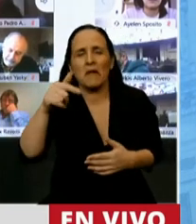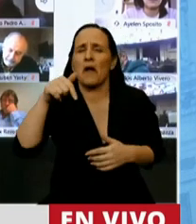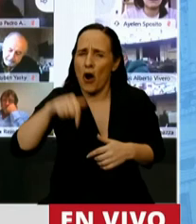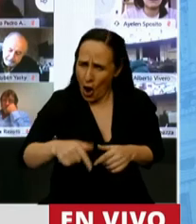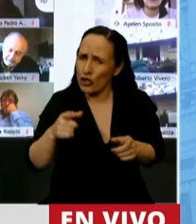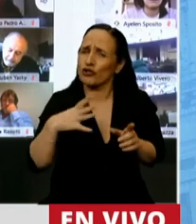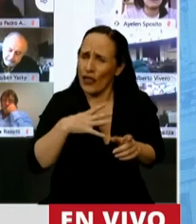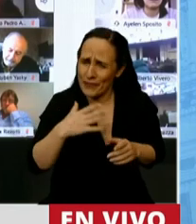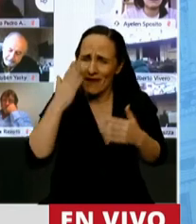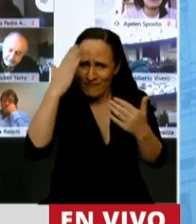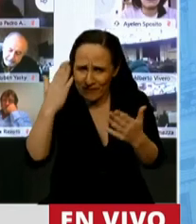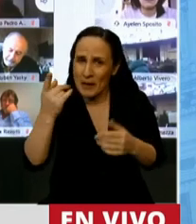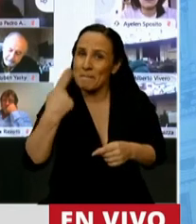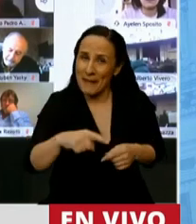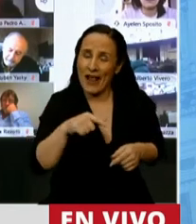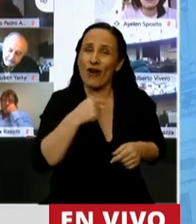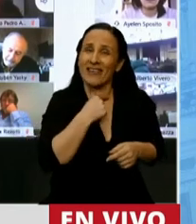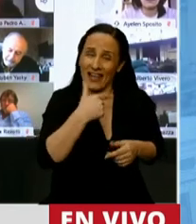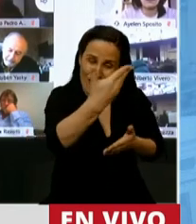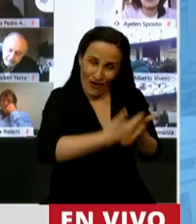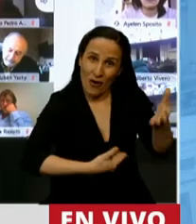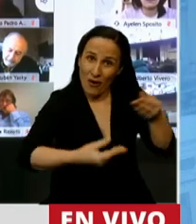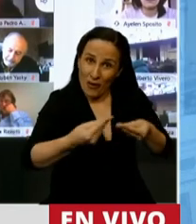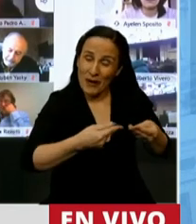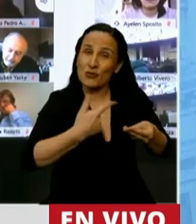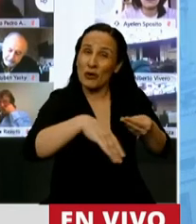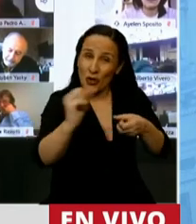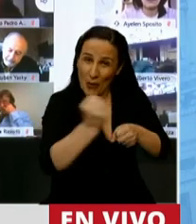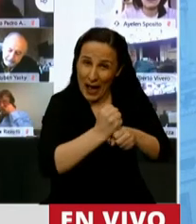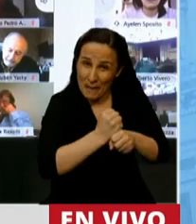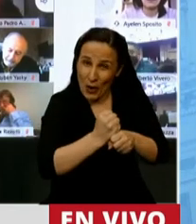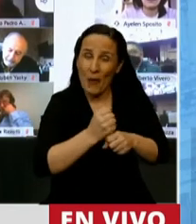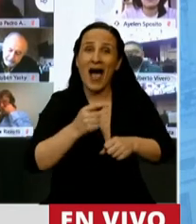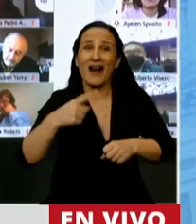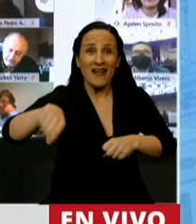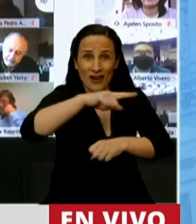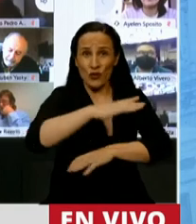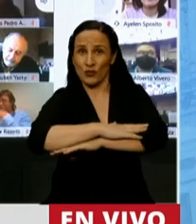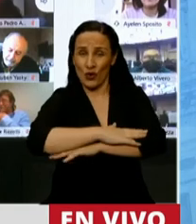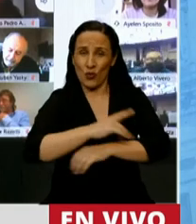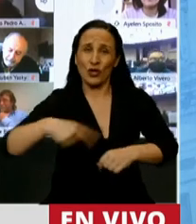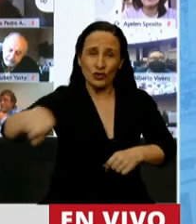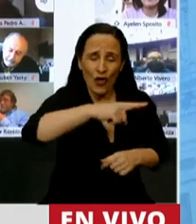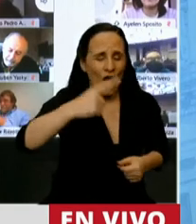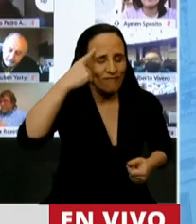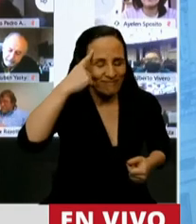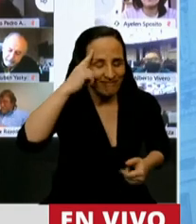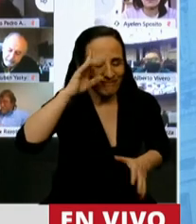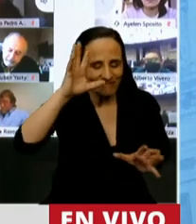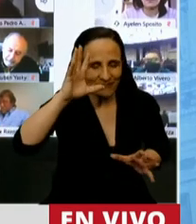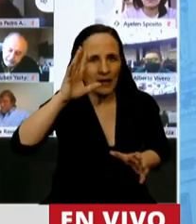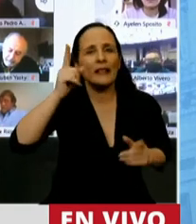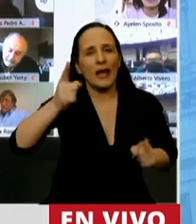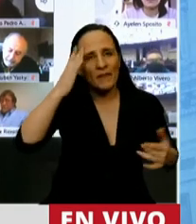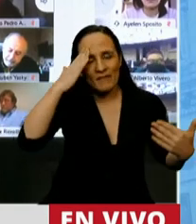yo quiero que con este presupuesto que hoy vamos a aprobar, así como en cada una de nuestras acciones, no solo lo recordemos, sino sobre todo que lo